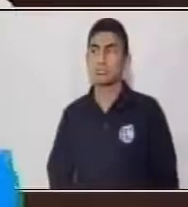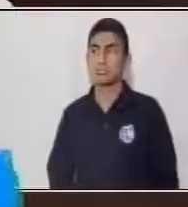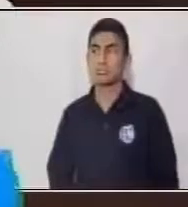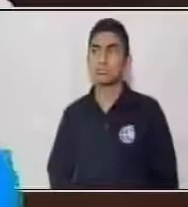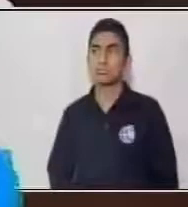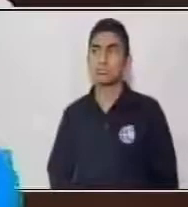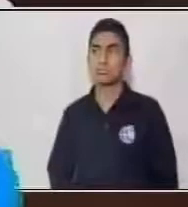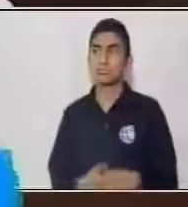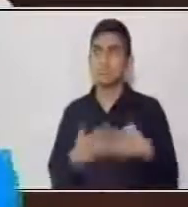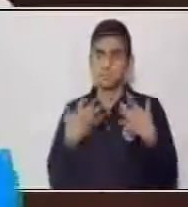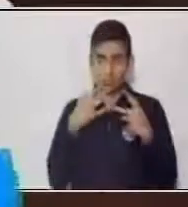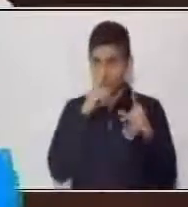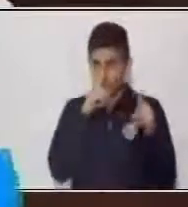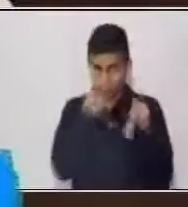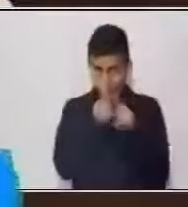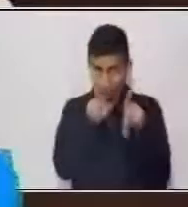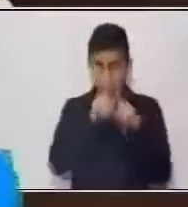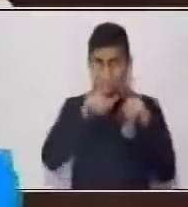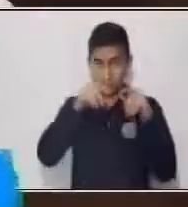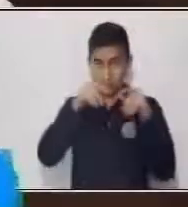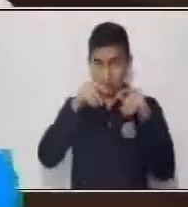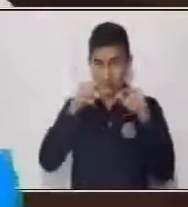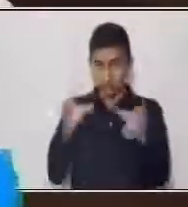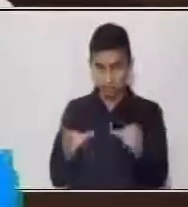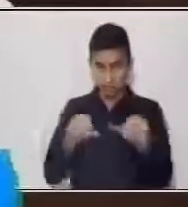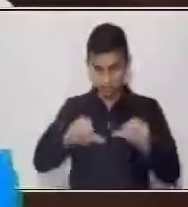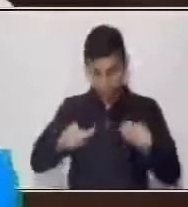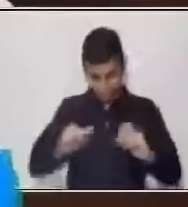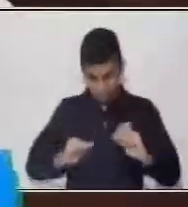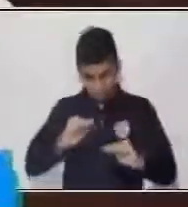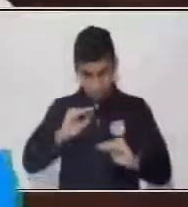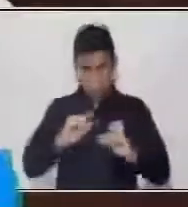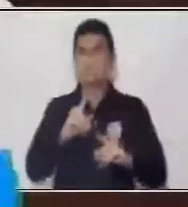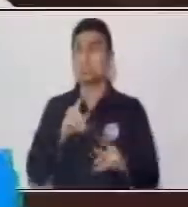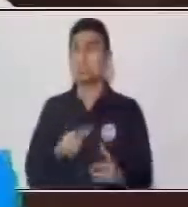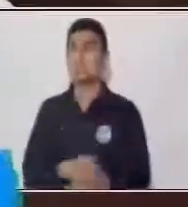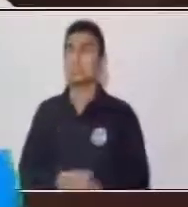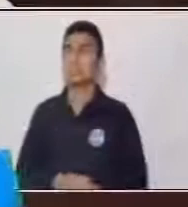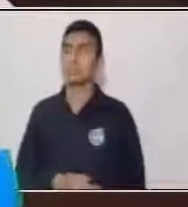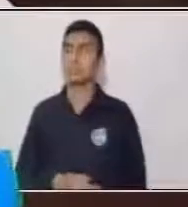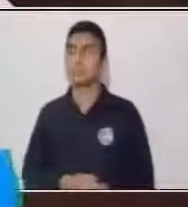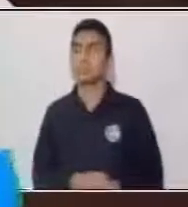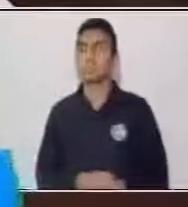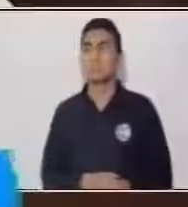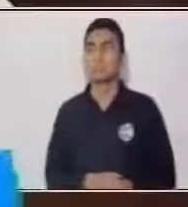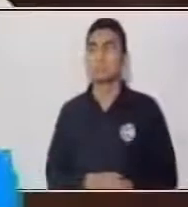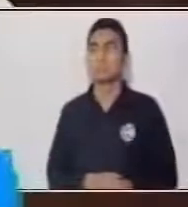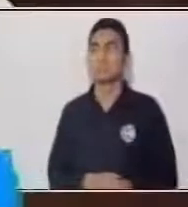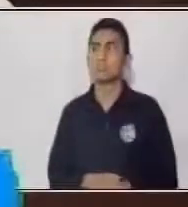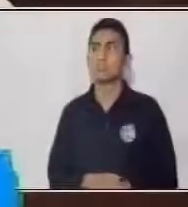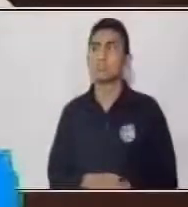vaso que tiene la misma cantidad de agua, yo voy a depositar sal.